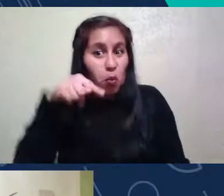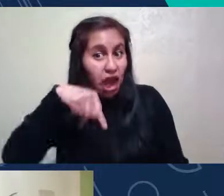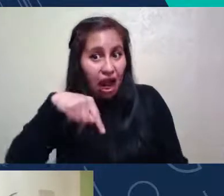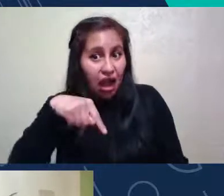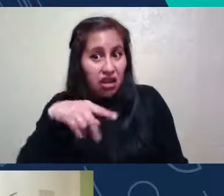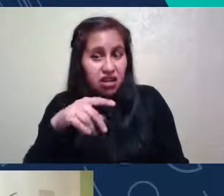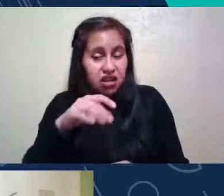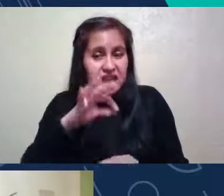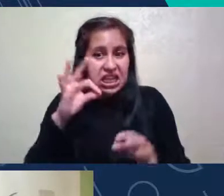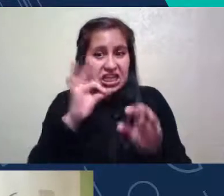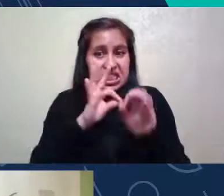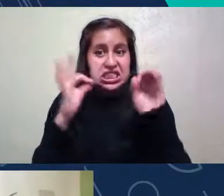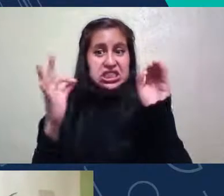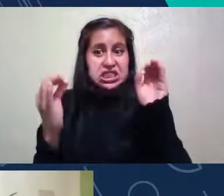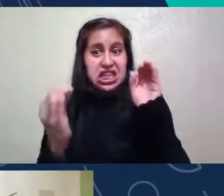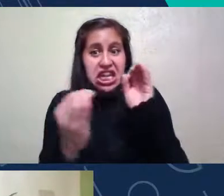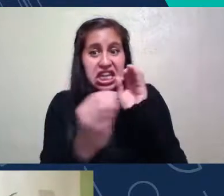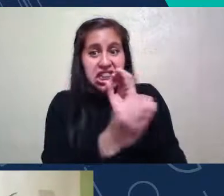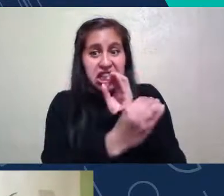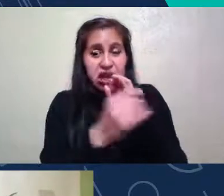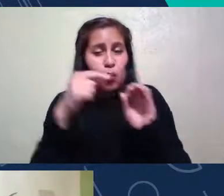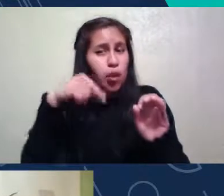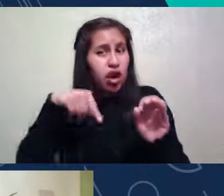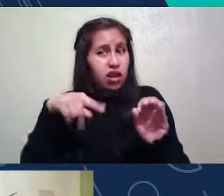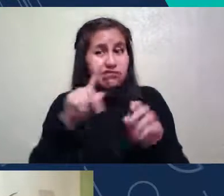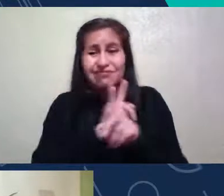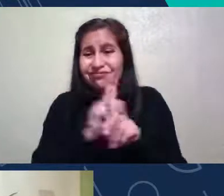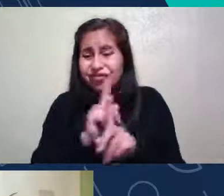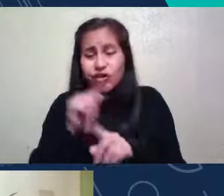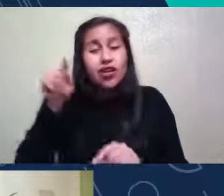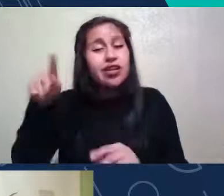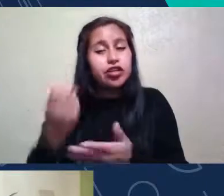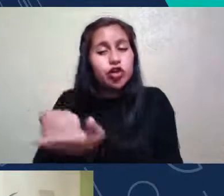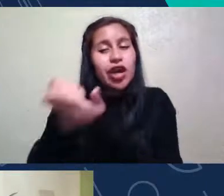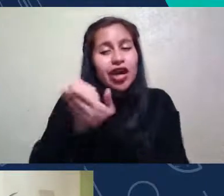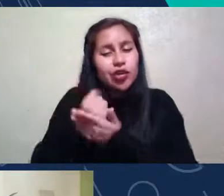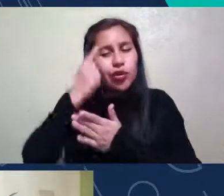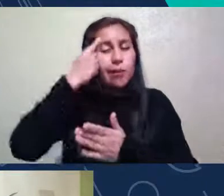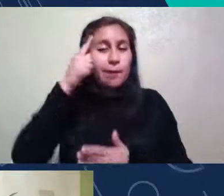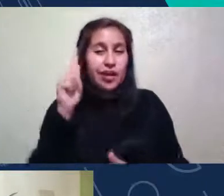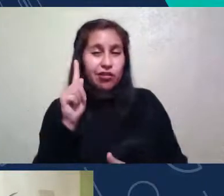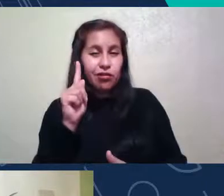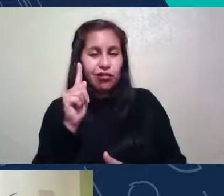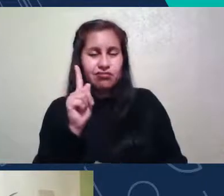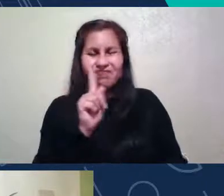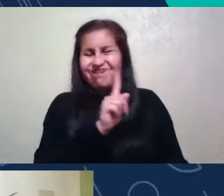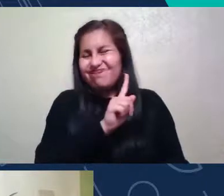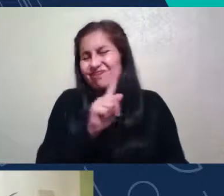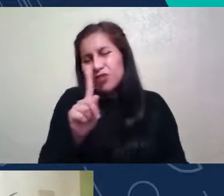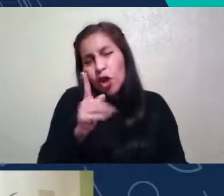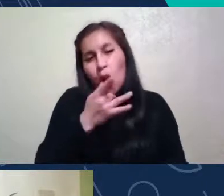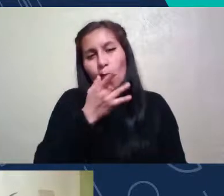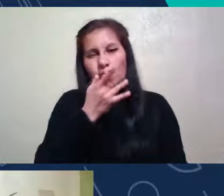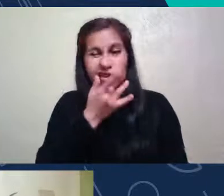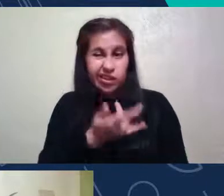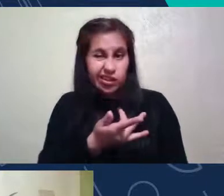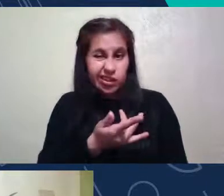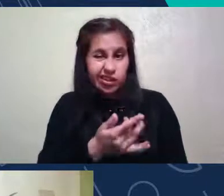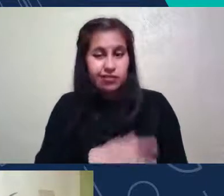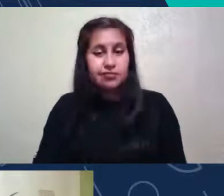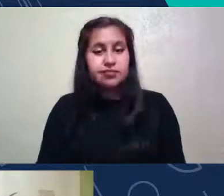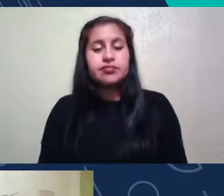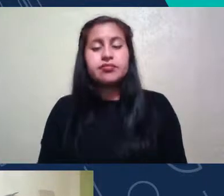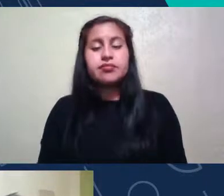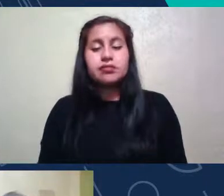De todas Maneras Eso Ayuda Un Poco Pero No Ayuda Del Todo Porque Si Ustedes